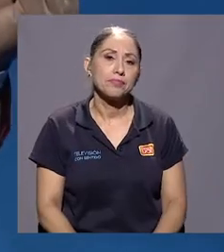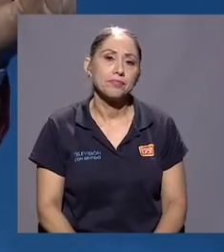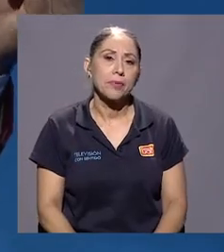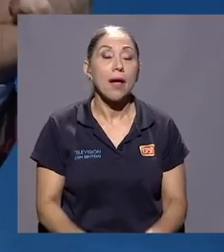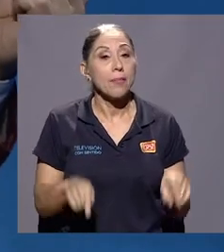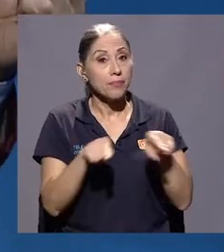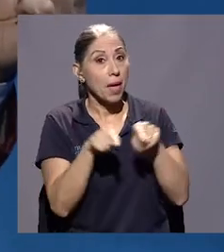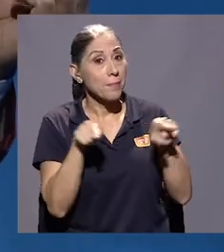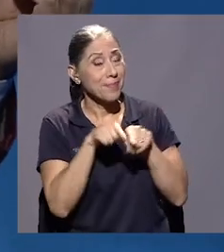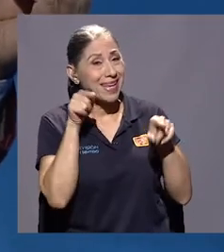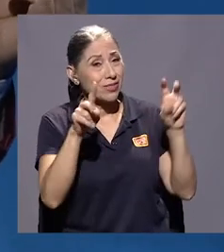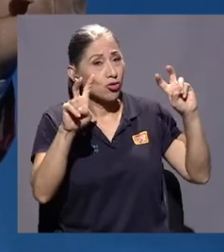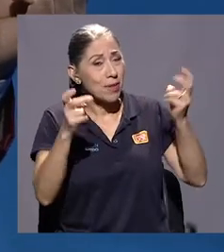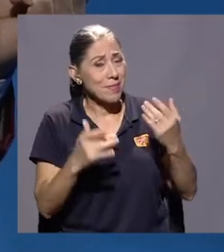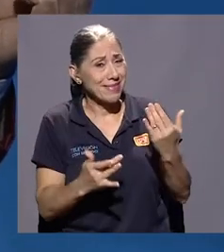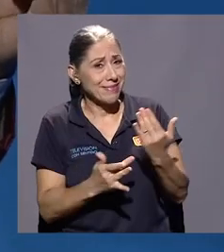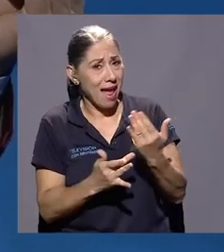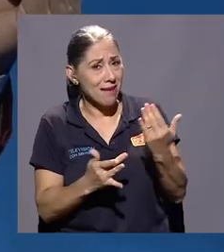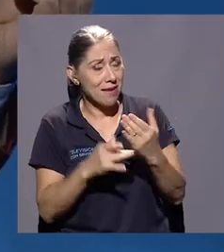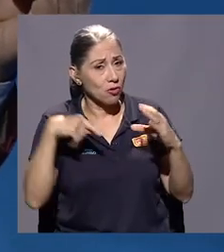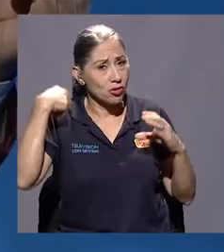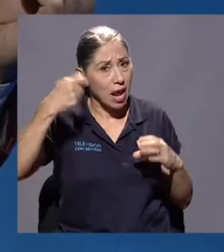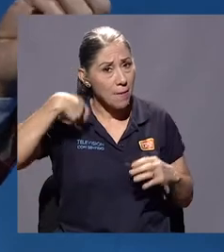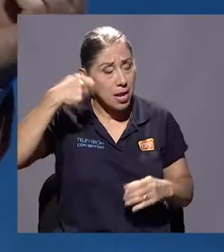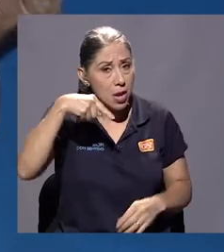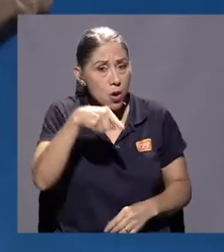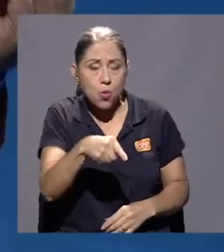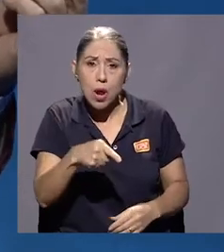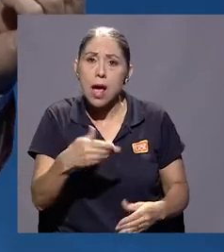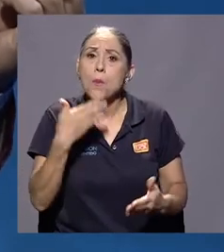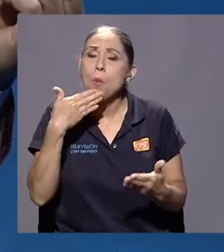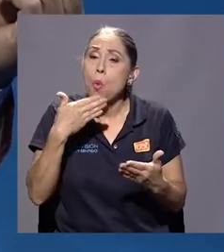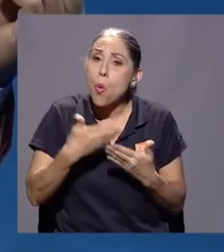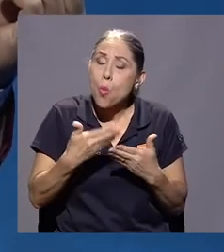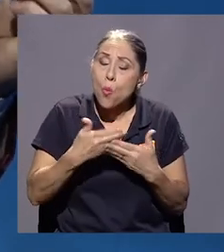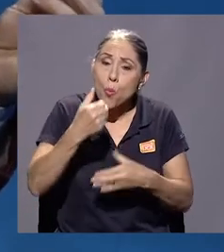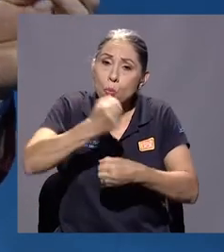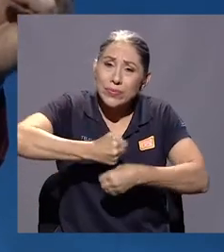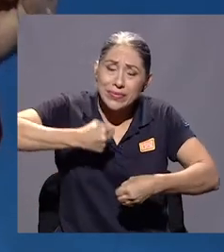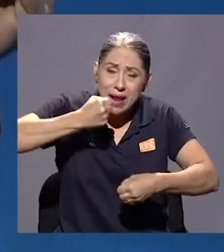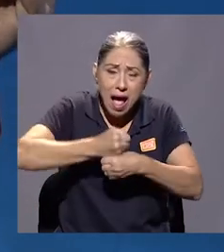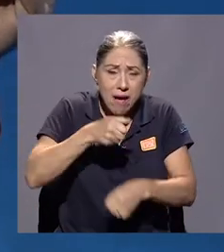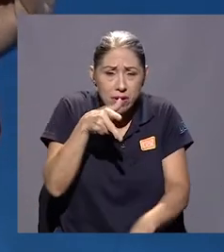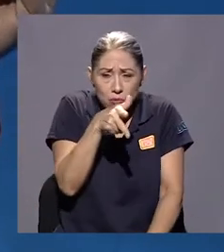técnicos, de la película, le dan una gran factura, de una muy buena fotografía,